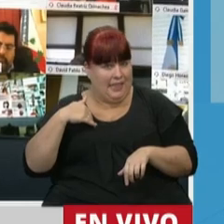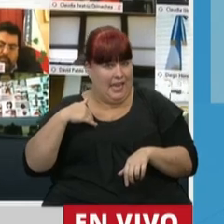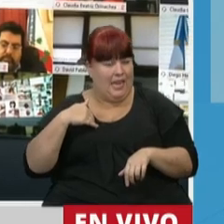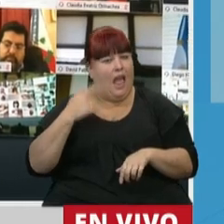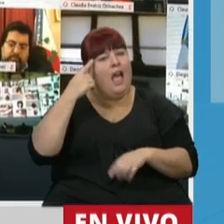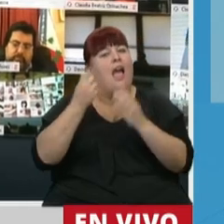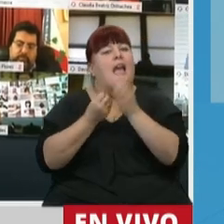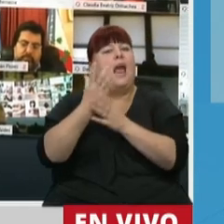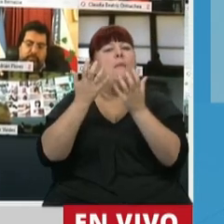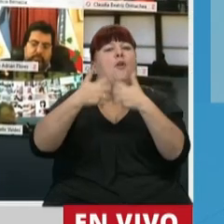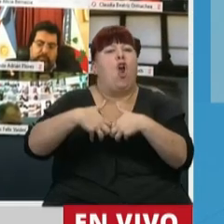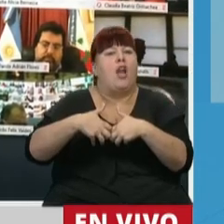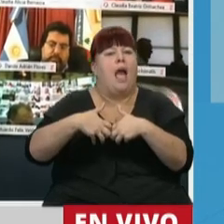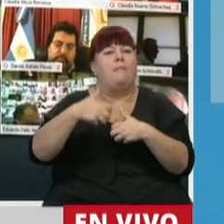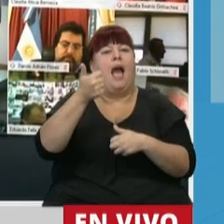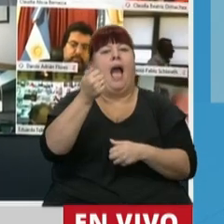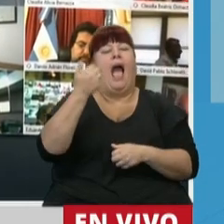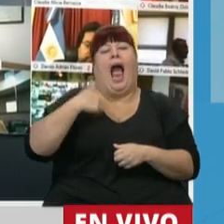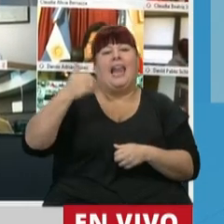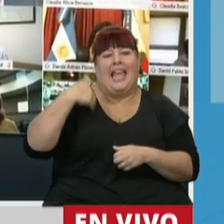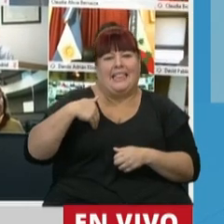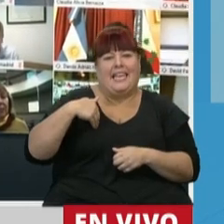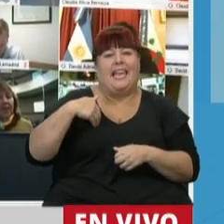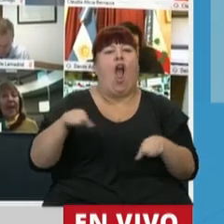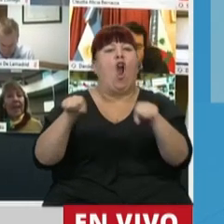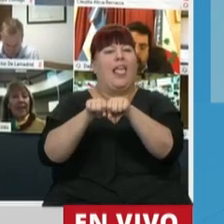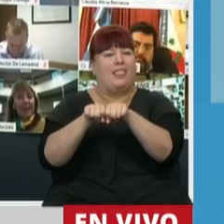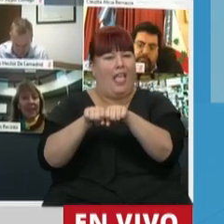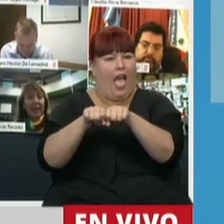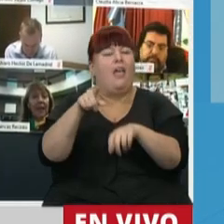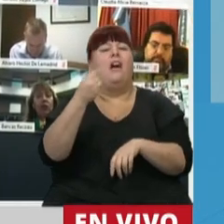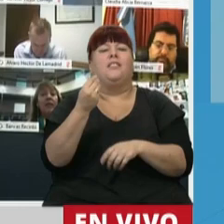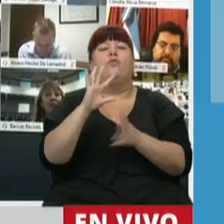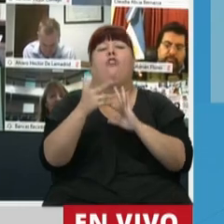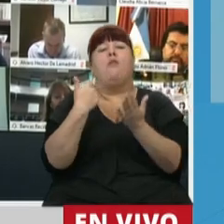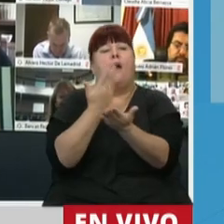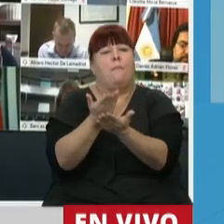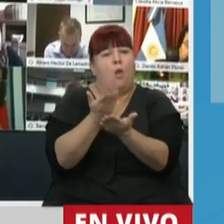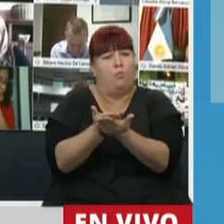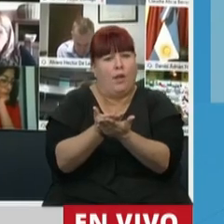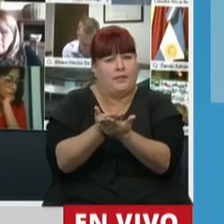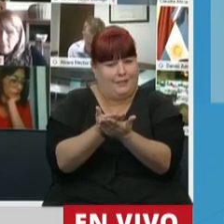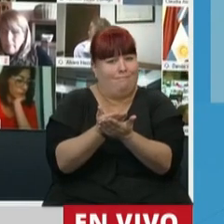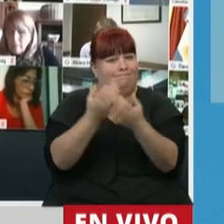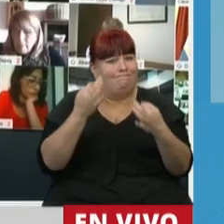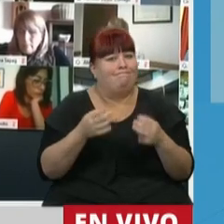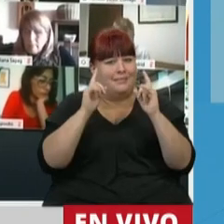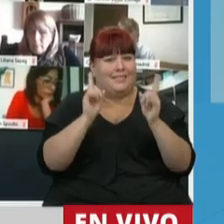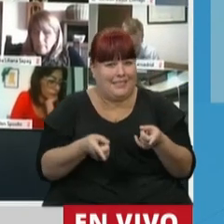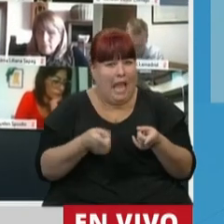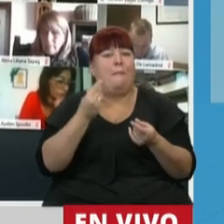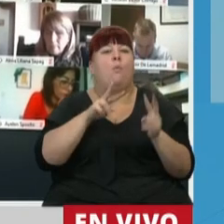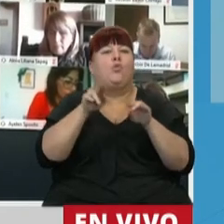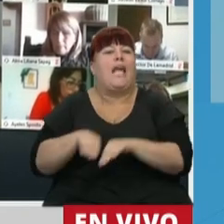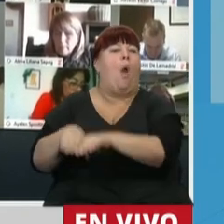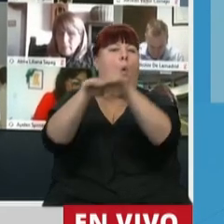desarrollaba el programa de Argentina Conectada, que era una propuesta justamente también de